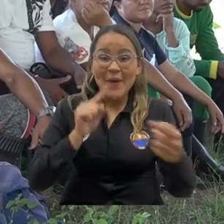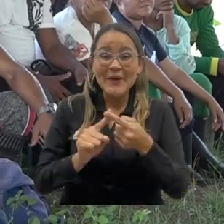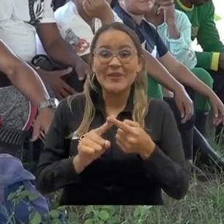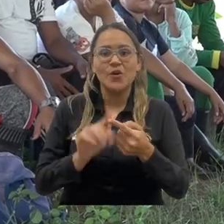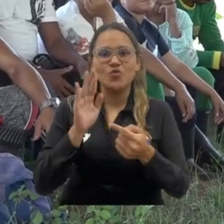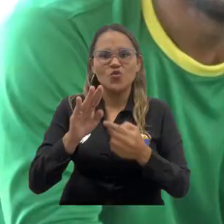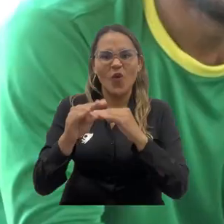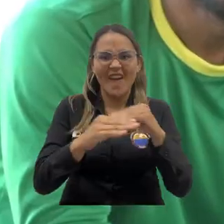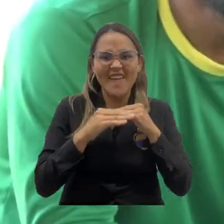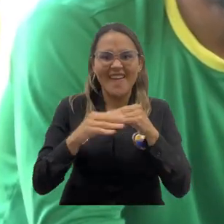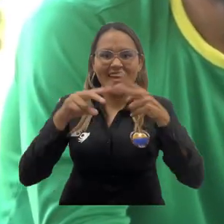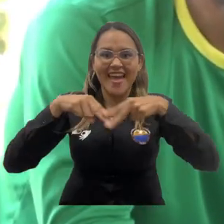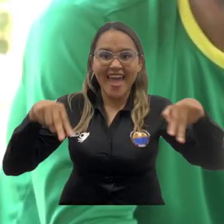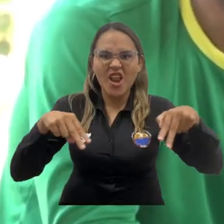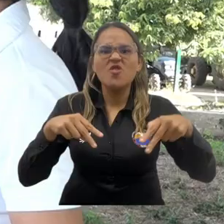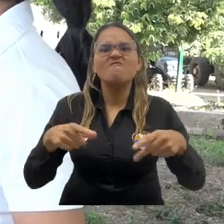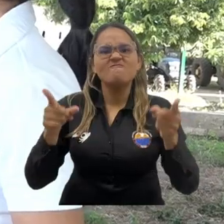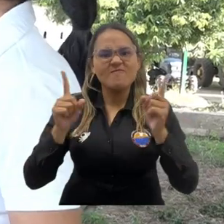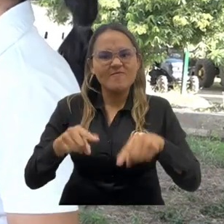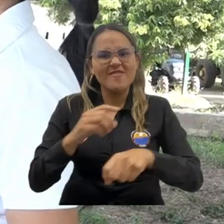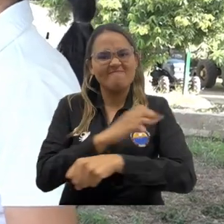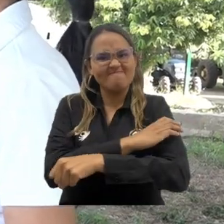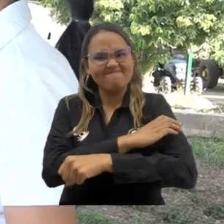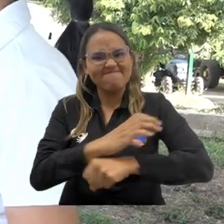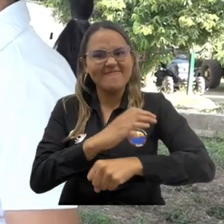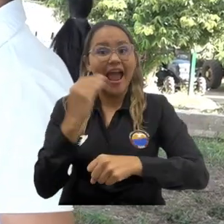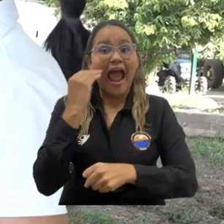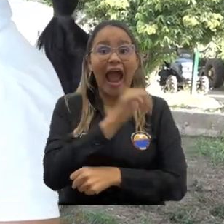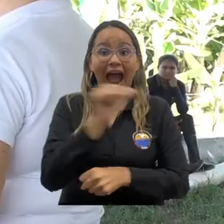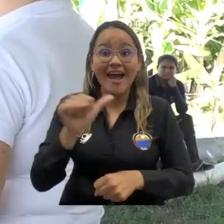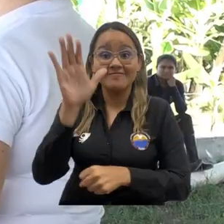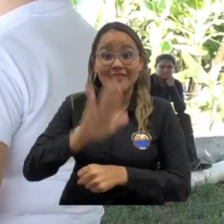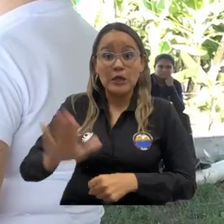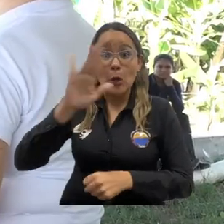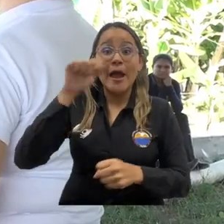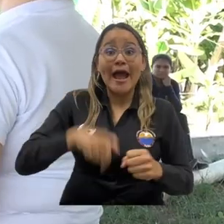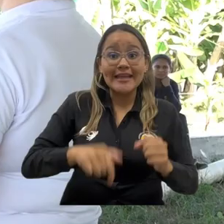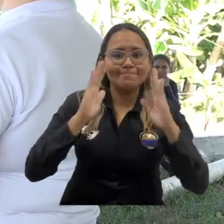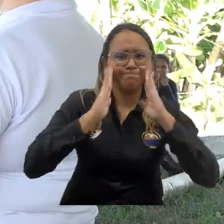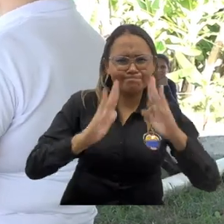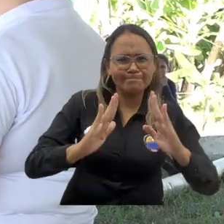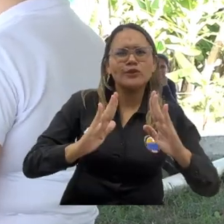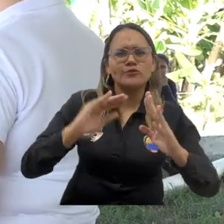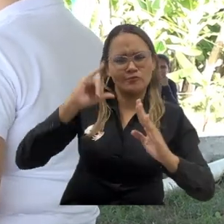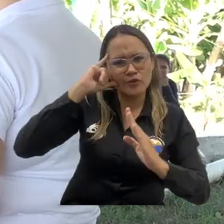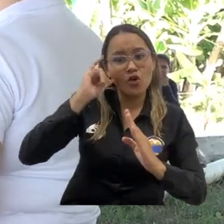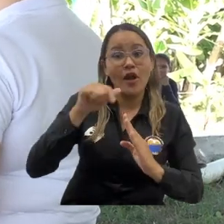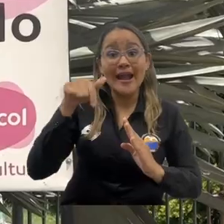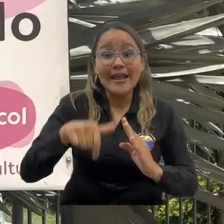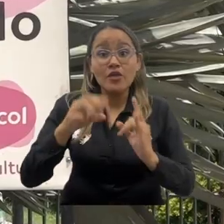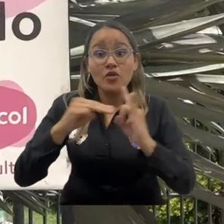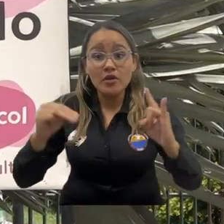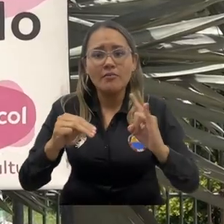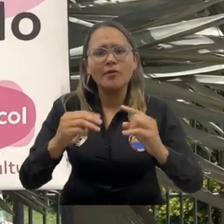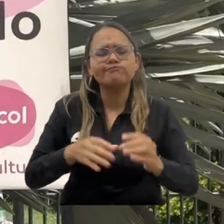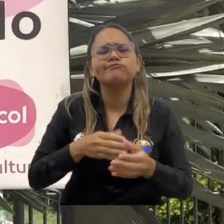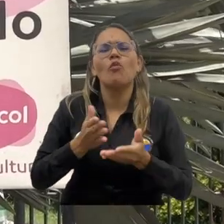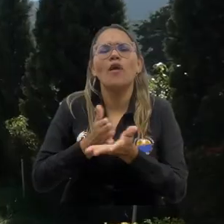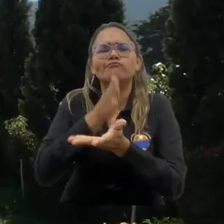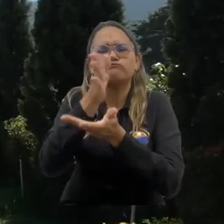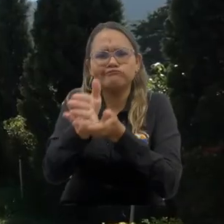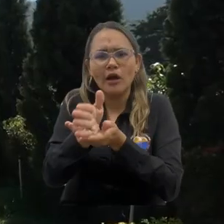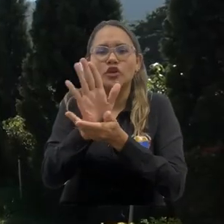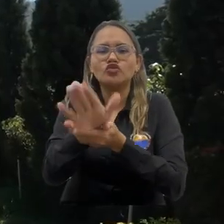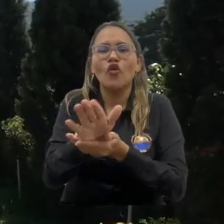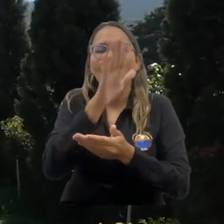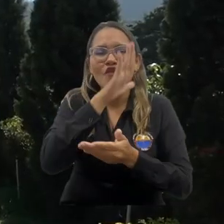Con el propósito de promover la equidad de género y el empoderamiento de la mujer en el territorio, el Programa de Atención Psicológica de la Universidad del Magdalena